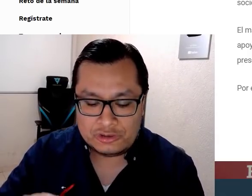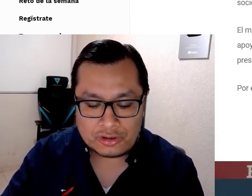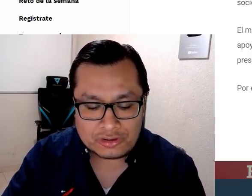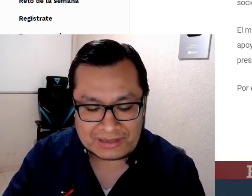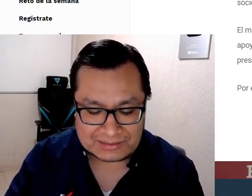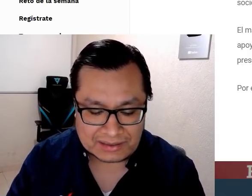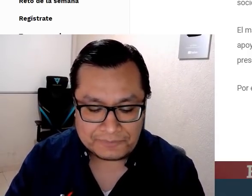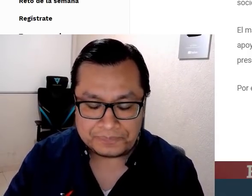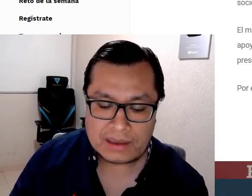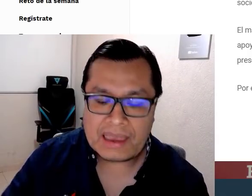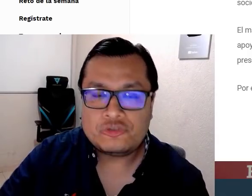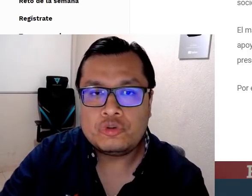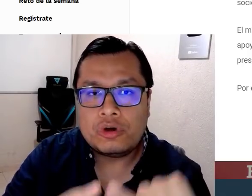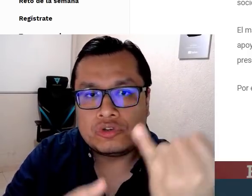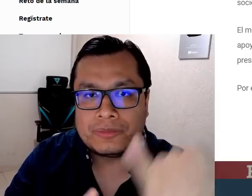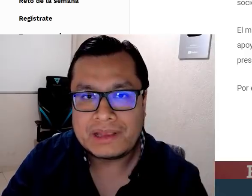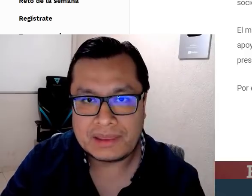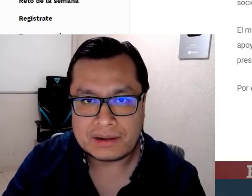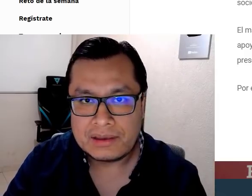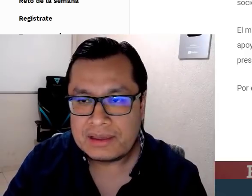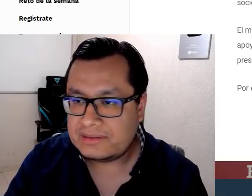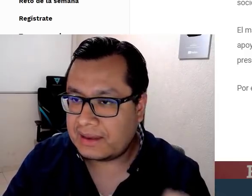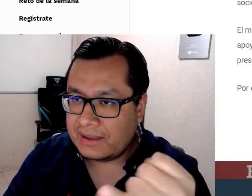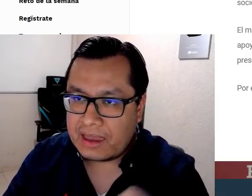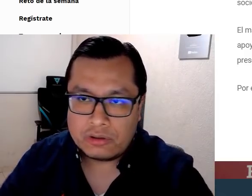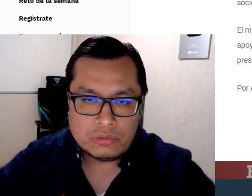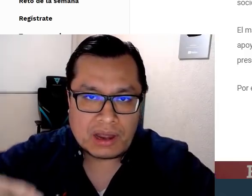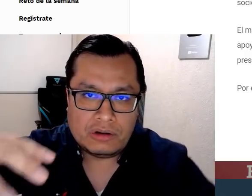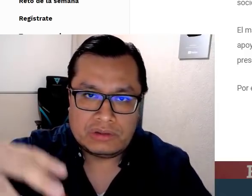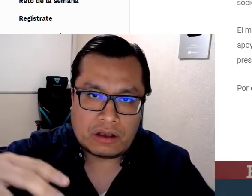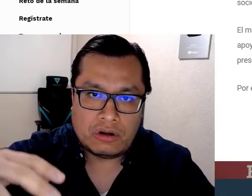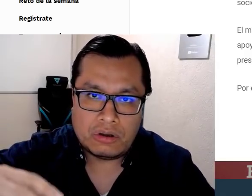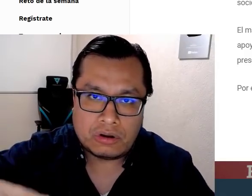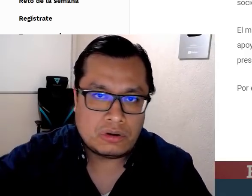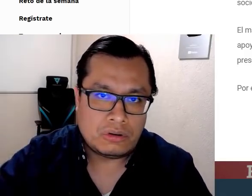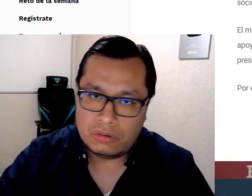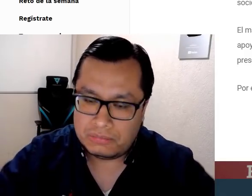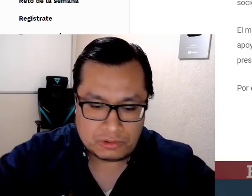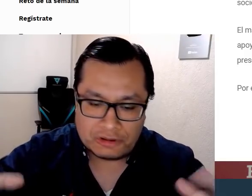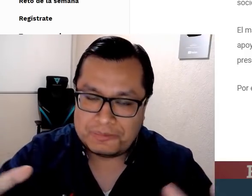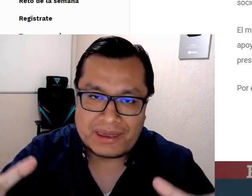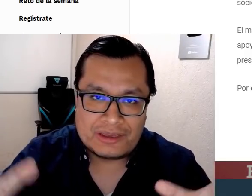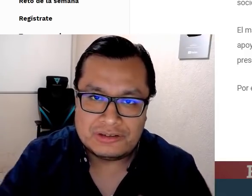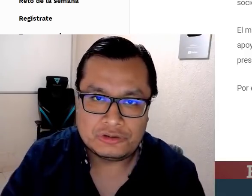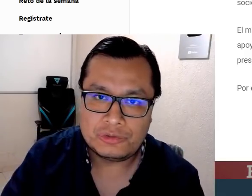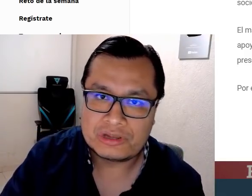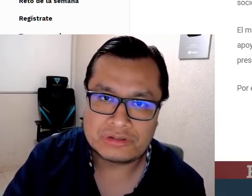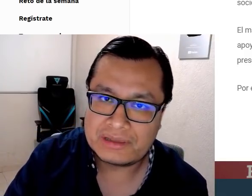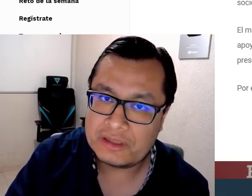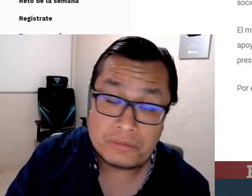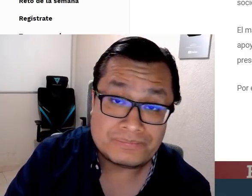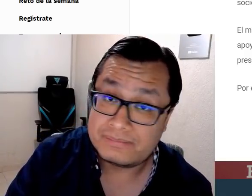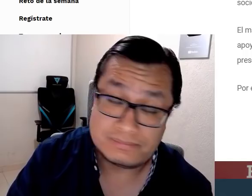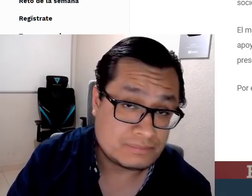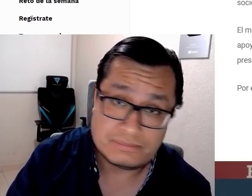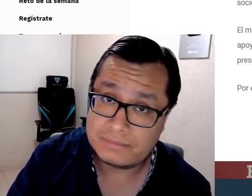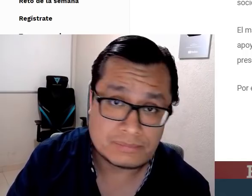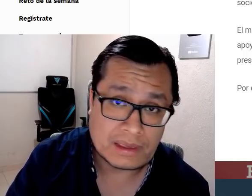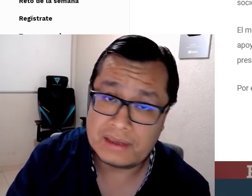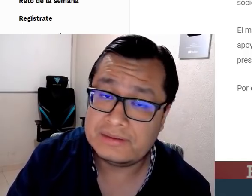abre. No nos dicen qué insumos nos van a dar. Si creen que con un galón de cloro o los pequeños insumos que nos han dado,